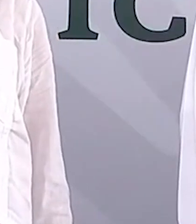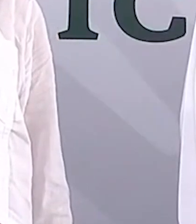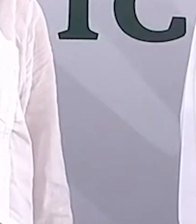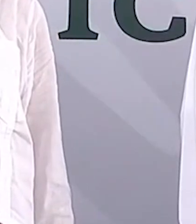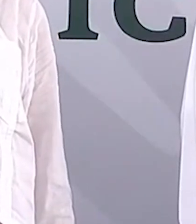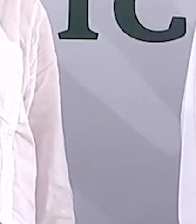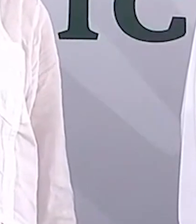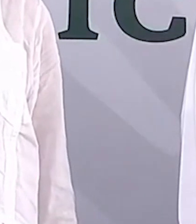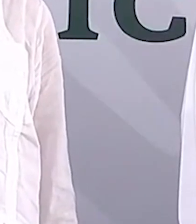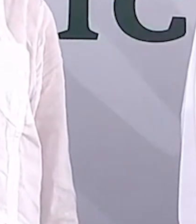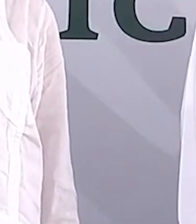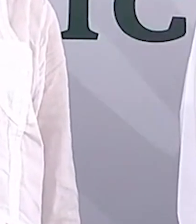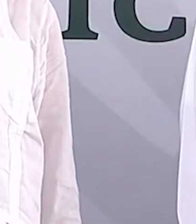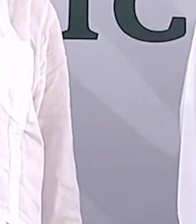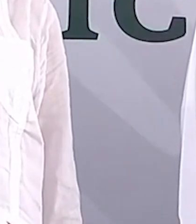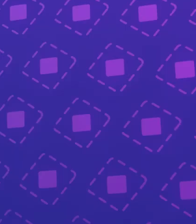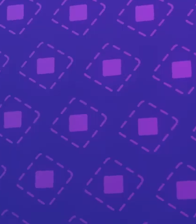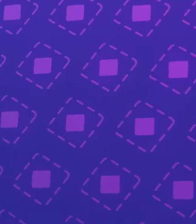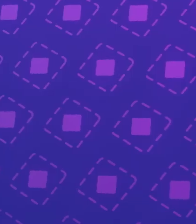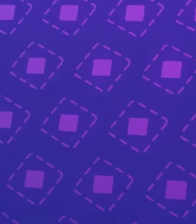de Noticias reportó Carlos García.